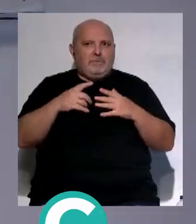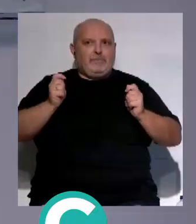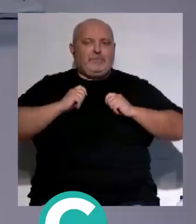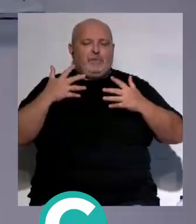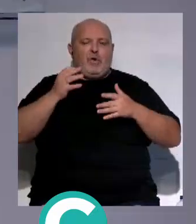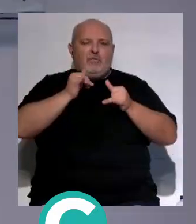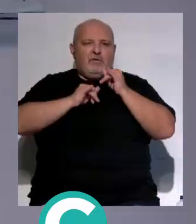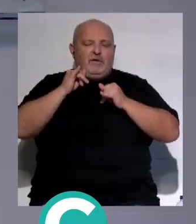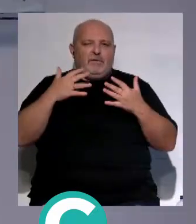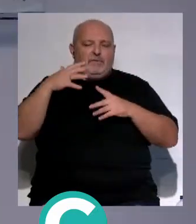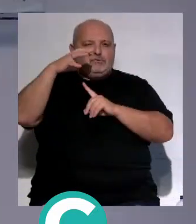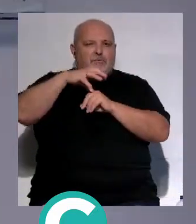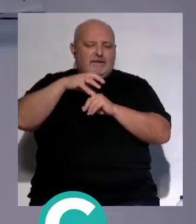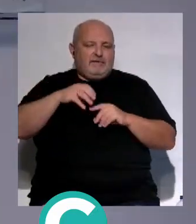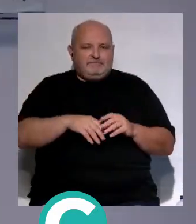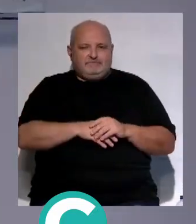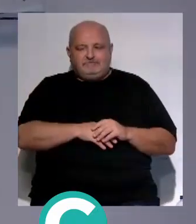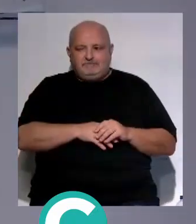unas bebidas bajo las sombrillas.